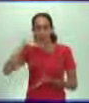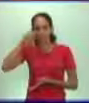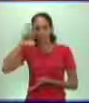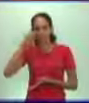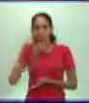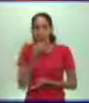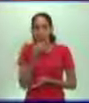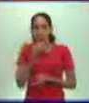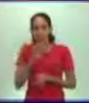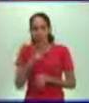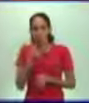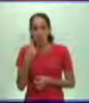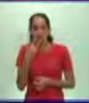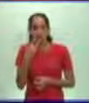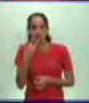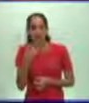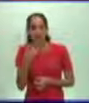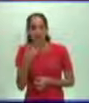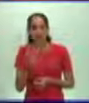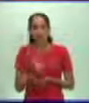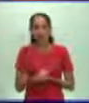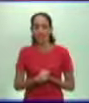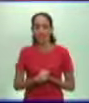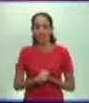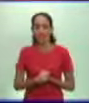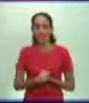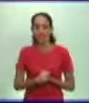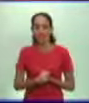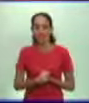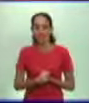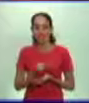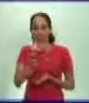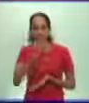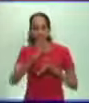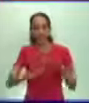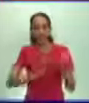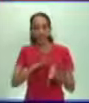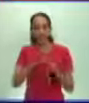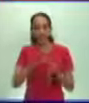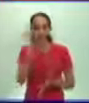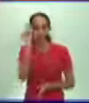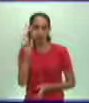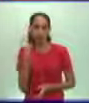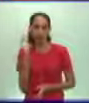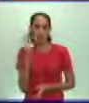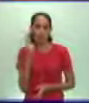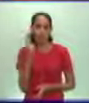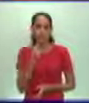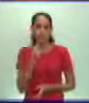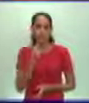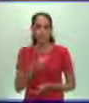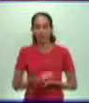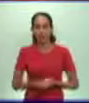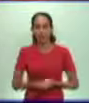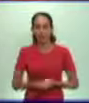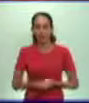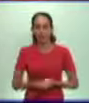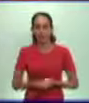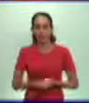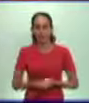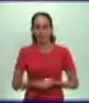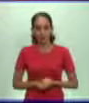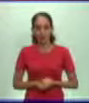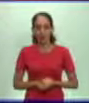lo que nosotros decimos aquí de una manera, al lenguaje de los que está dirigido esa interpretación. A ellos también,